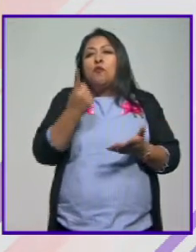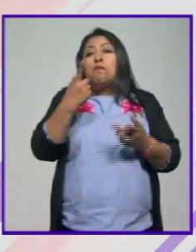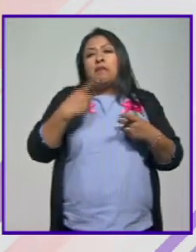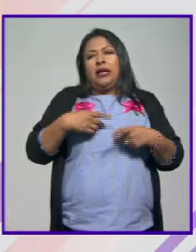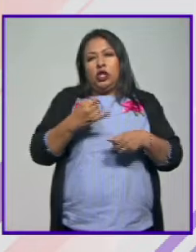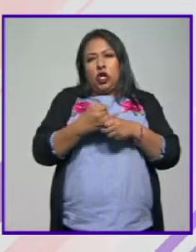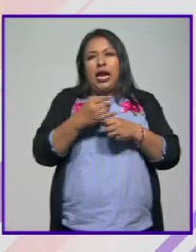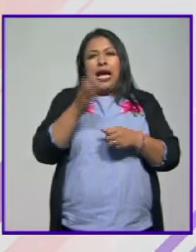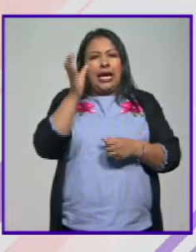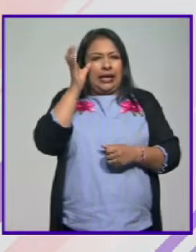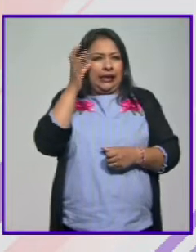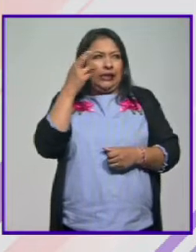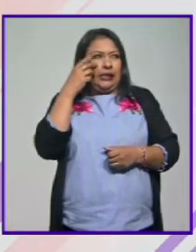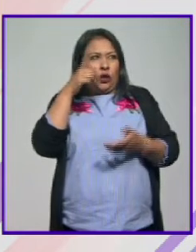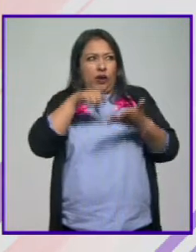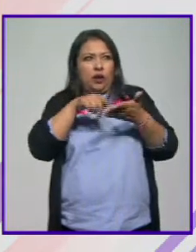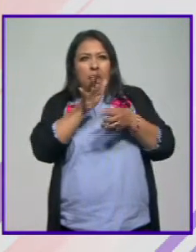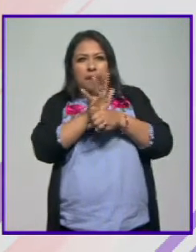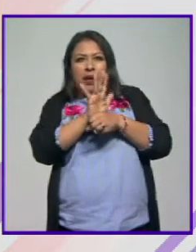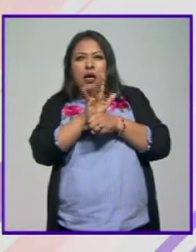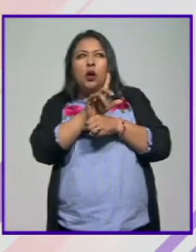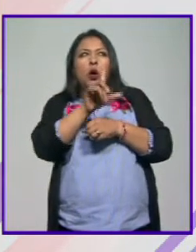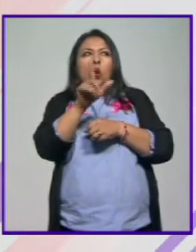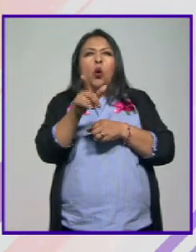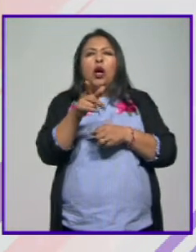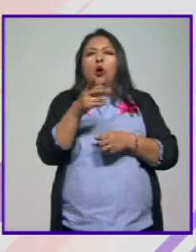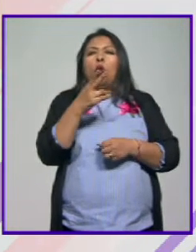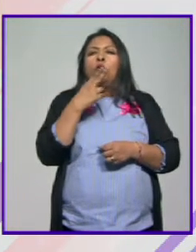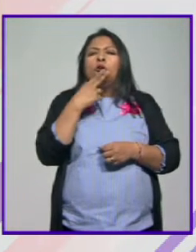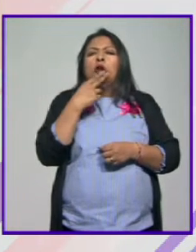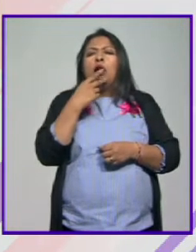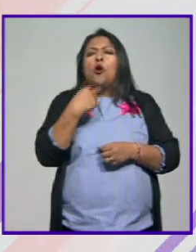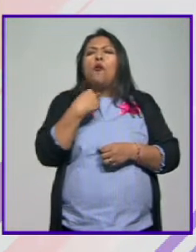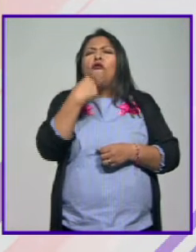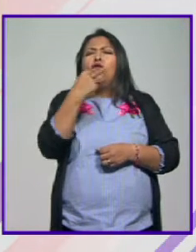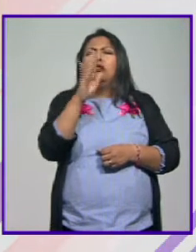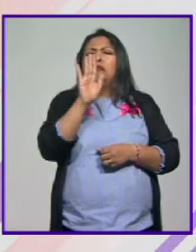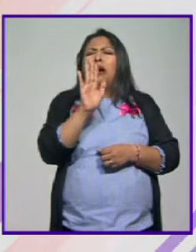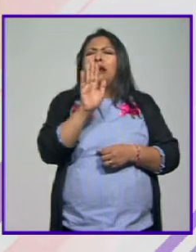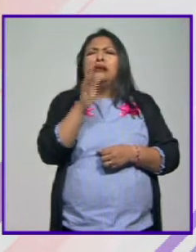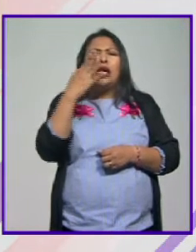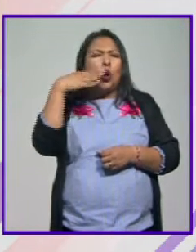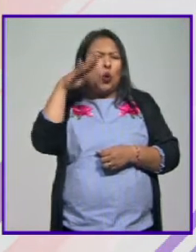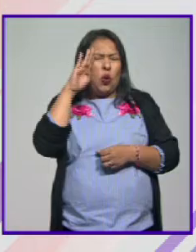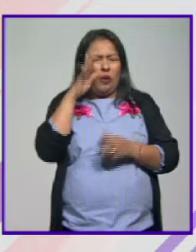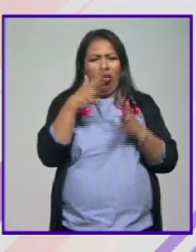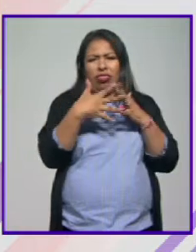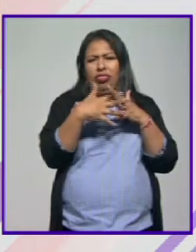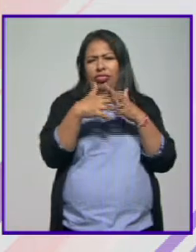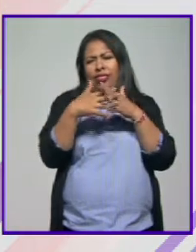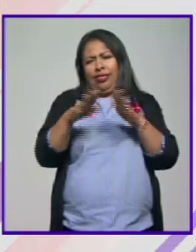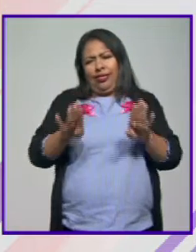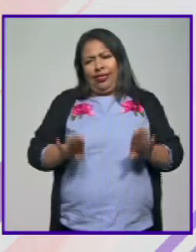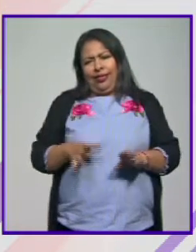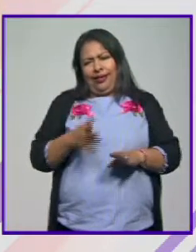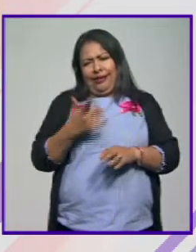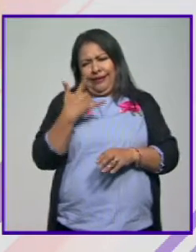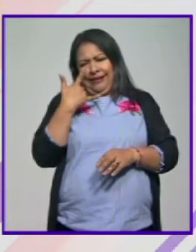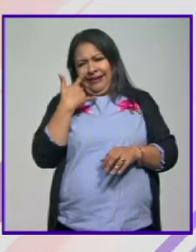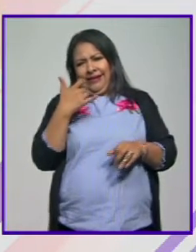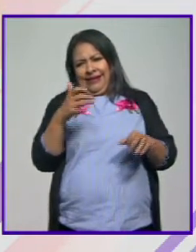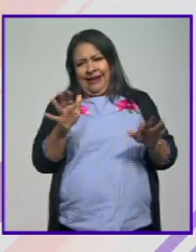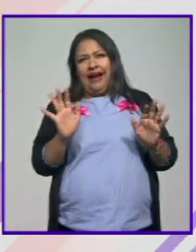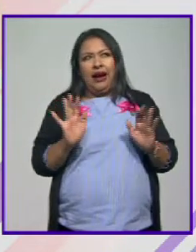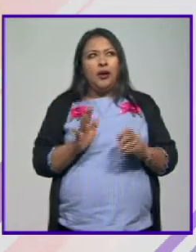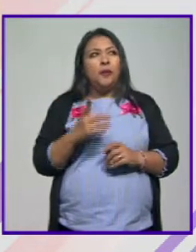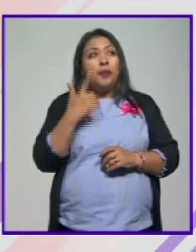los personajes chinos que sale en la película pues luego habla con acento cubano hay unas mezclas muy particulares la historia de